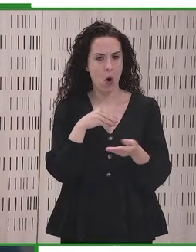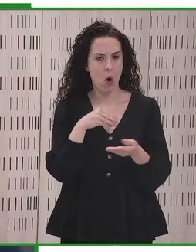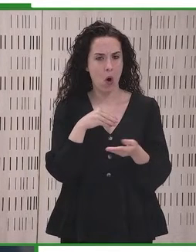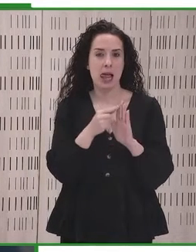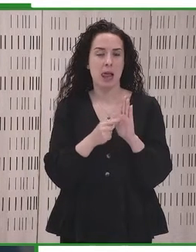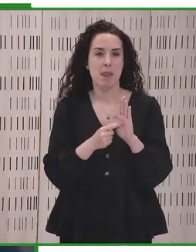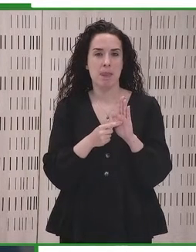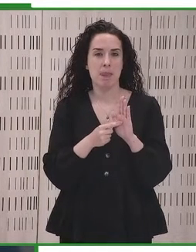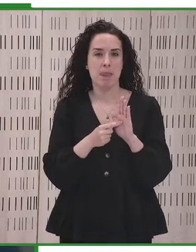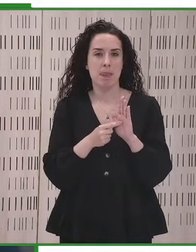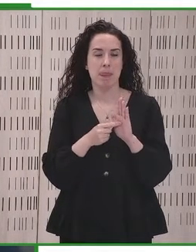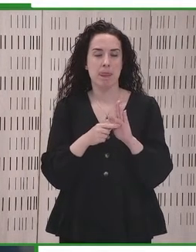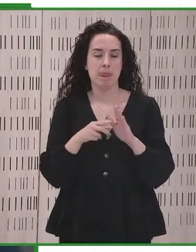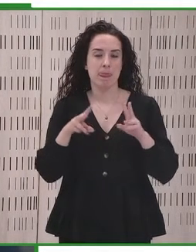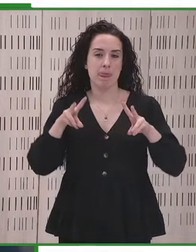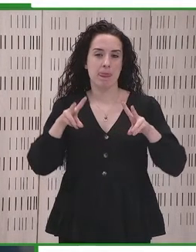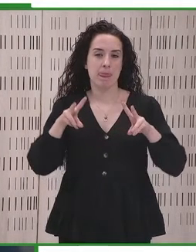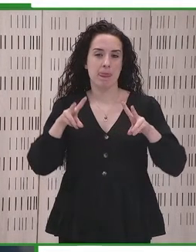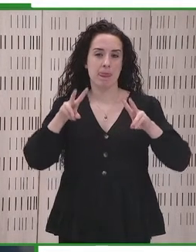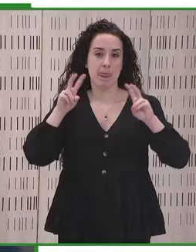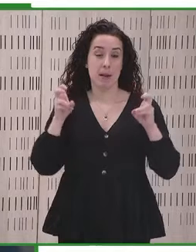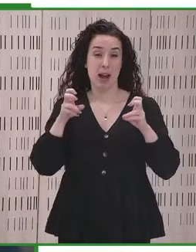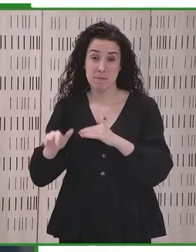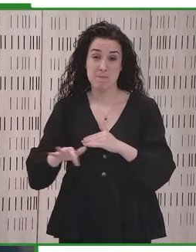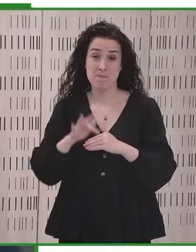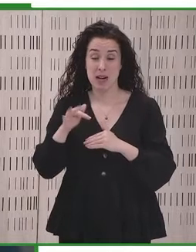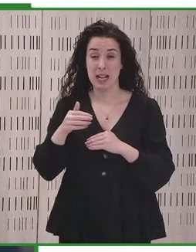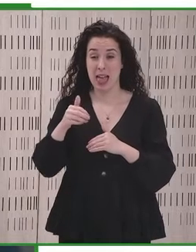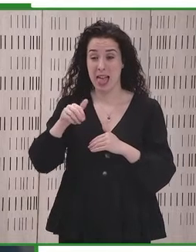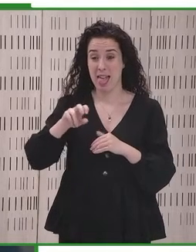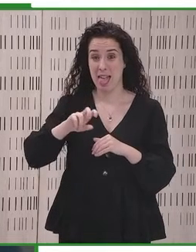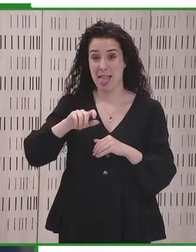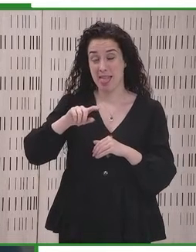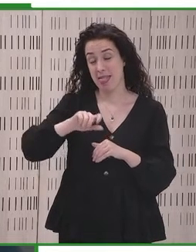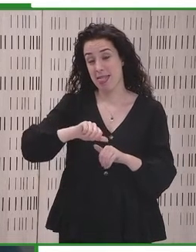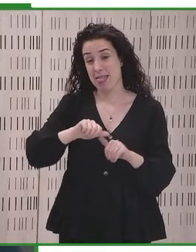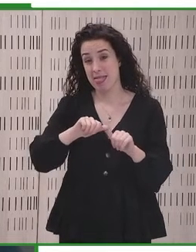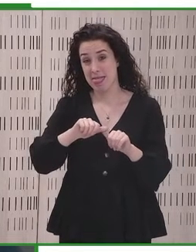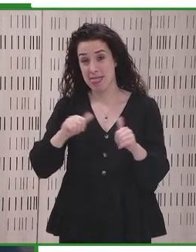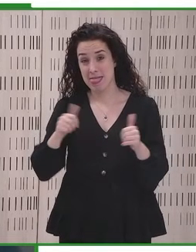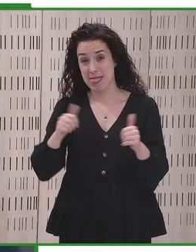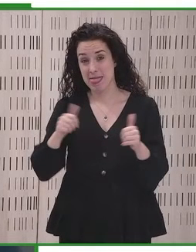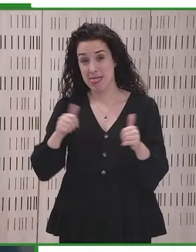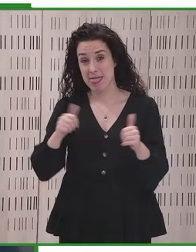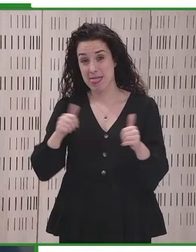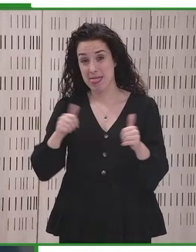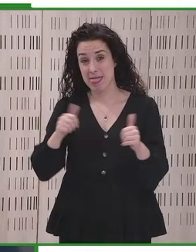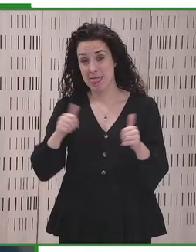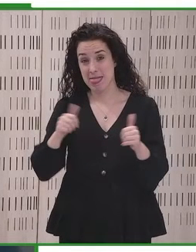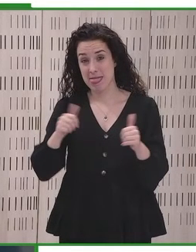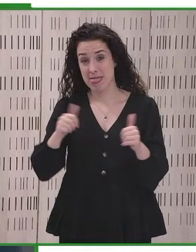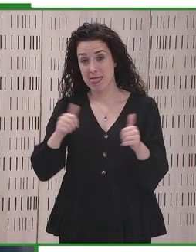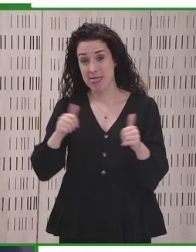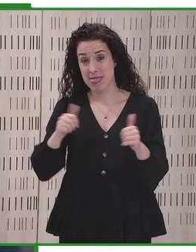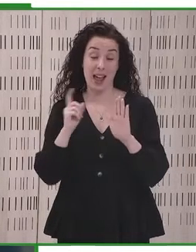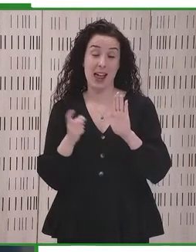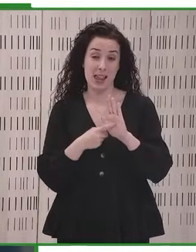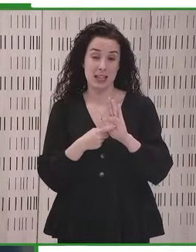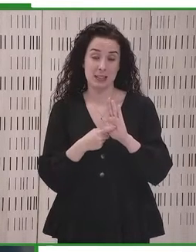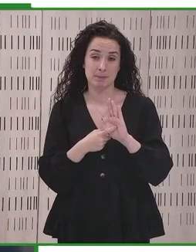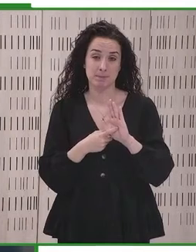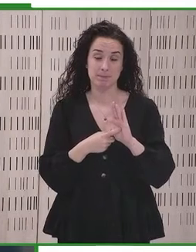levels, transverse level